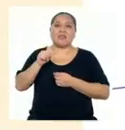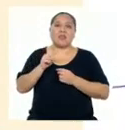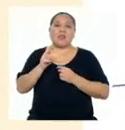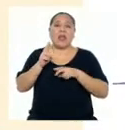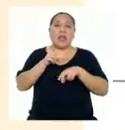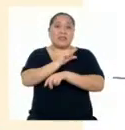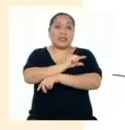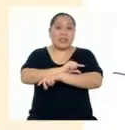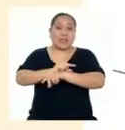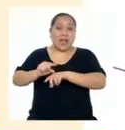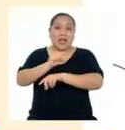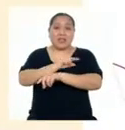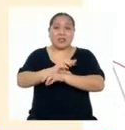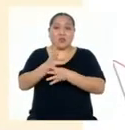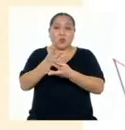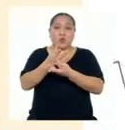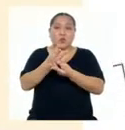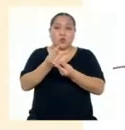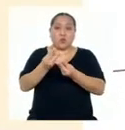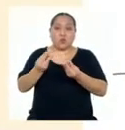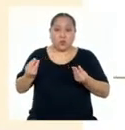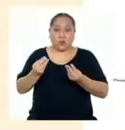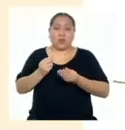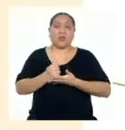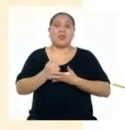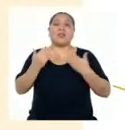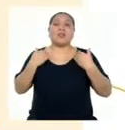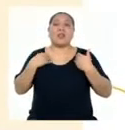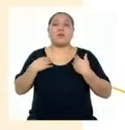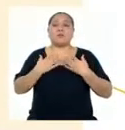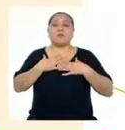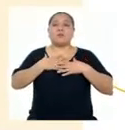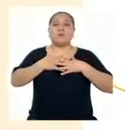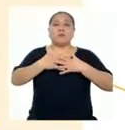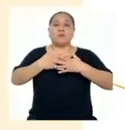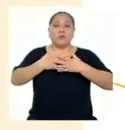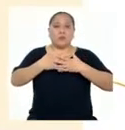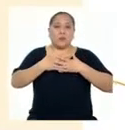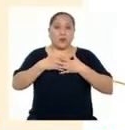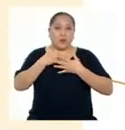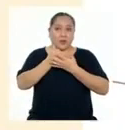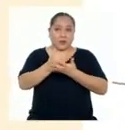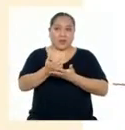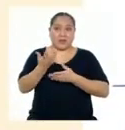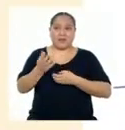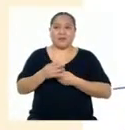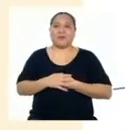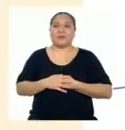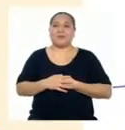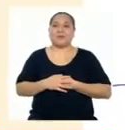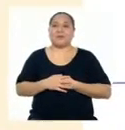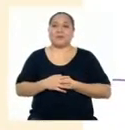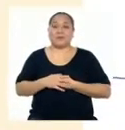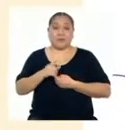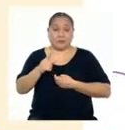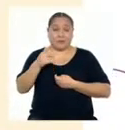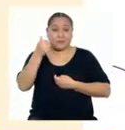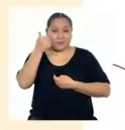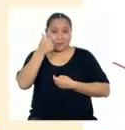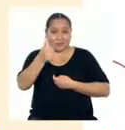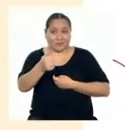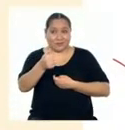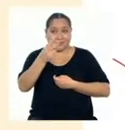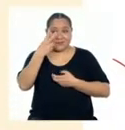grasas y tenemos calorías para aprender, respirar y hacer todo lo que hacemos. Bien, Yaremis. ¿Te das cuenta?